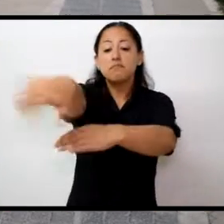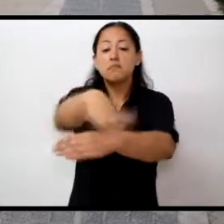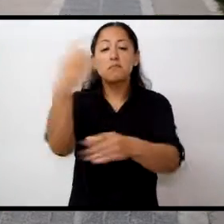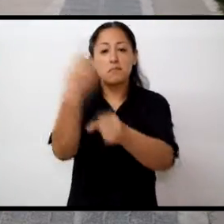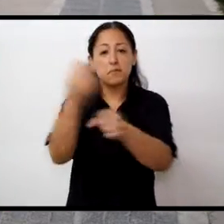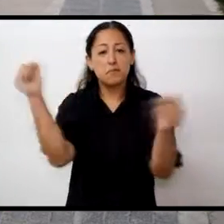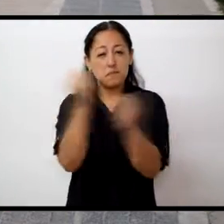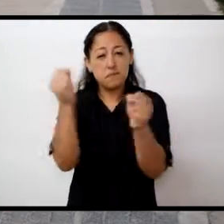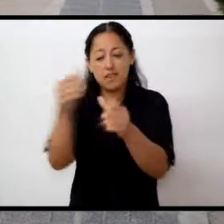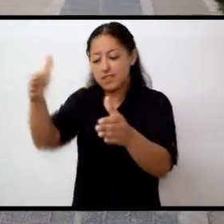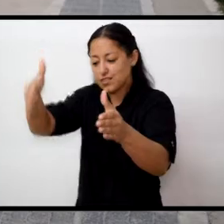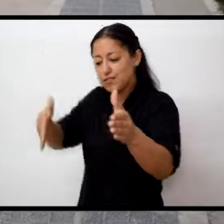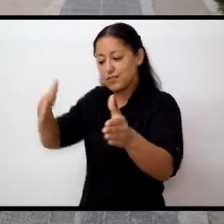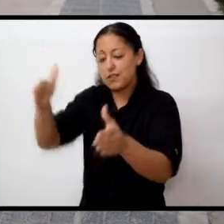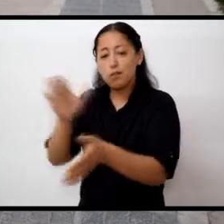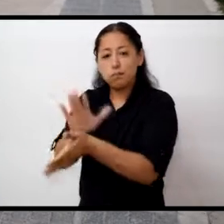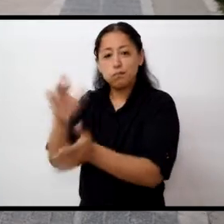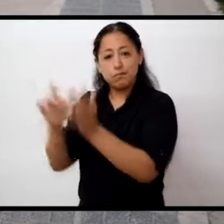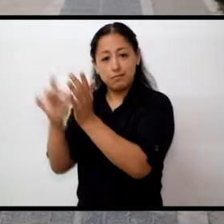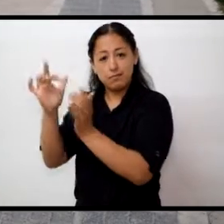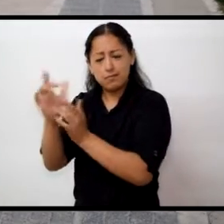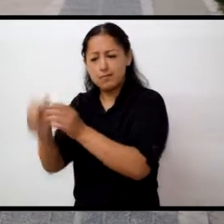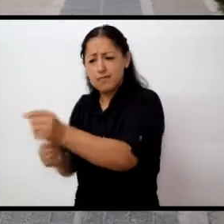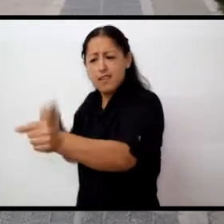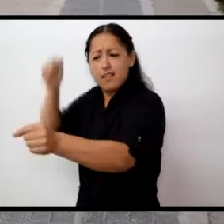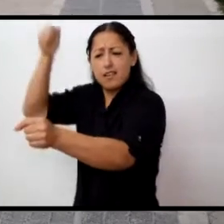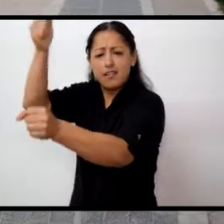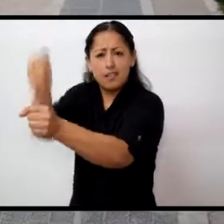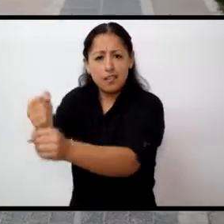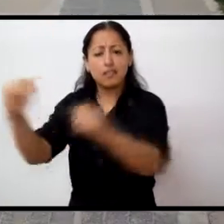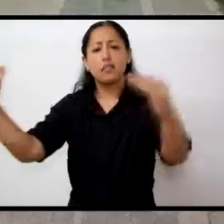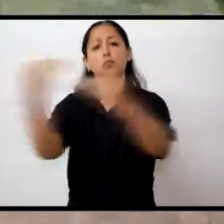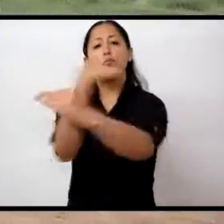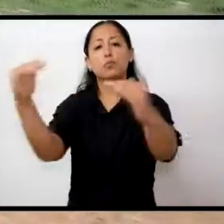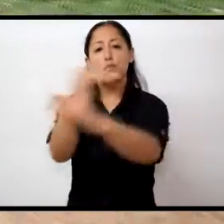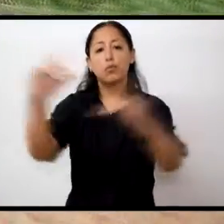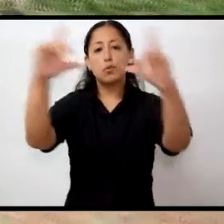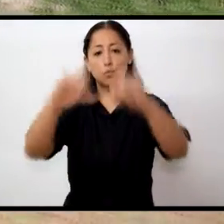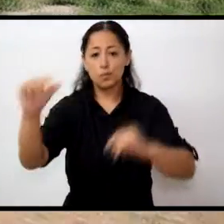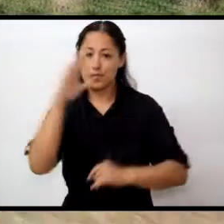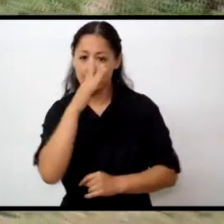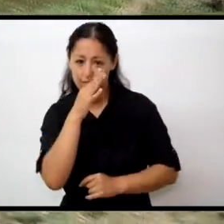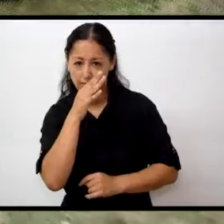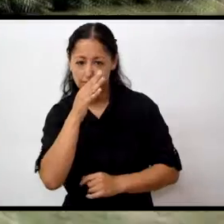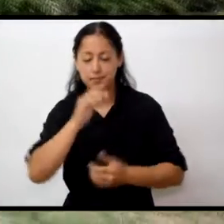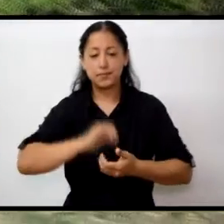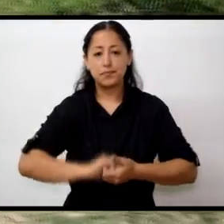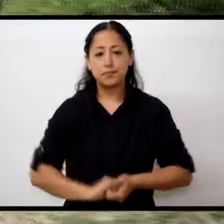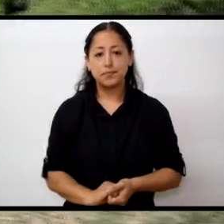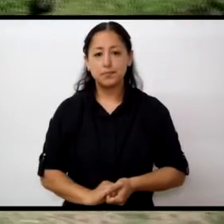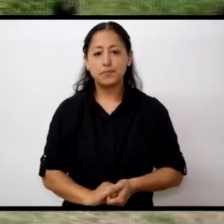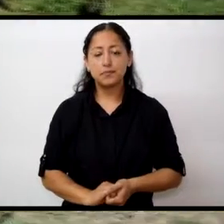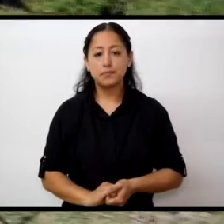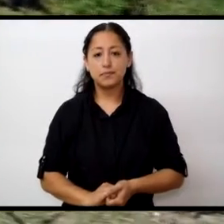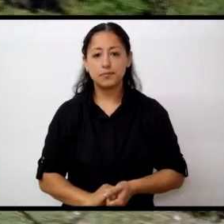unirá Avenida José Iglesia con prácticamente Ruta Nacional 14 con pavimento. En licitaciones previas se